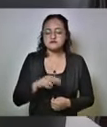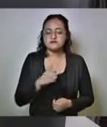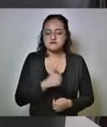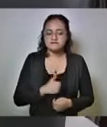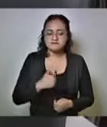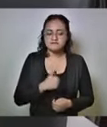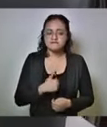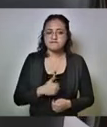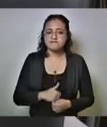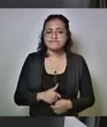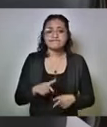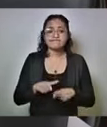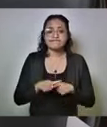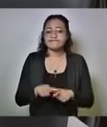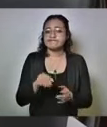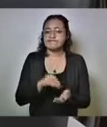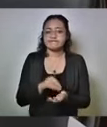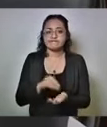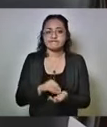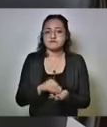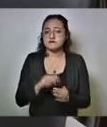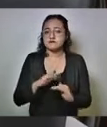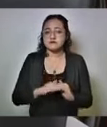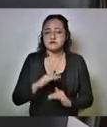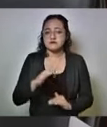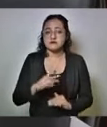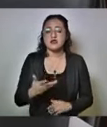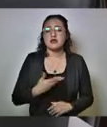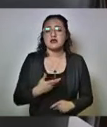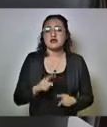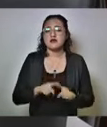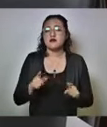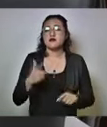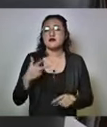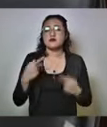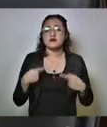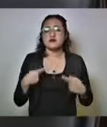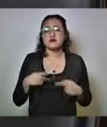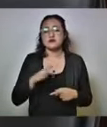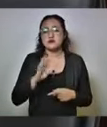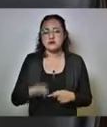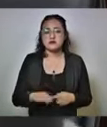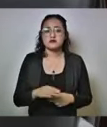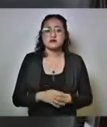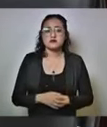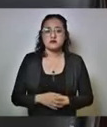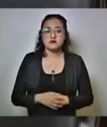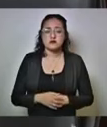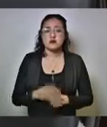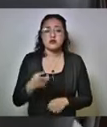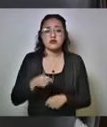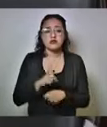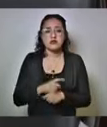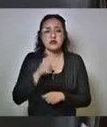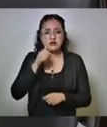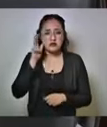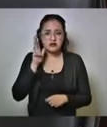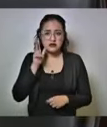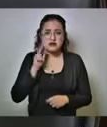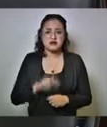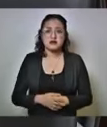continuará acumulándose, tuvimos una diferencia de ocho en relación al día de antier,